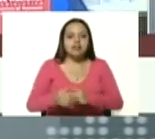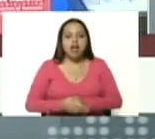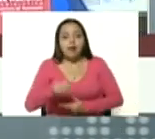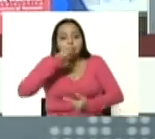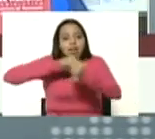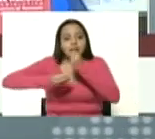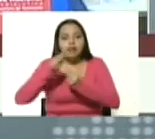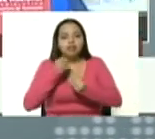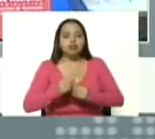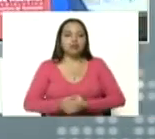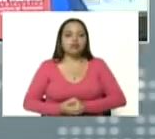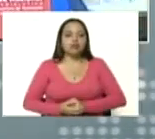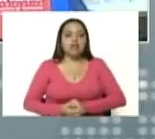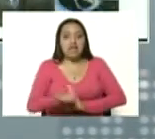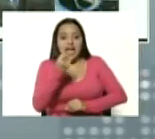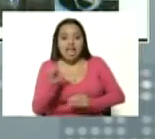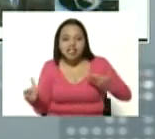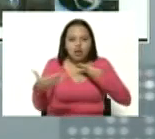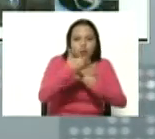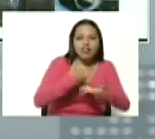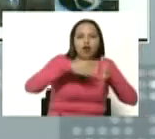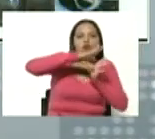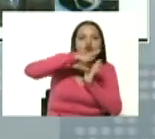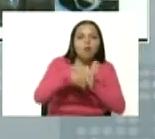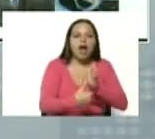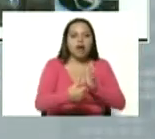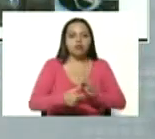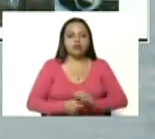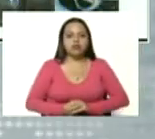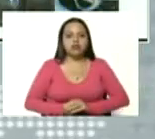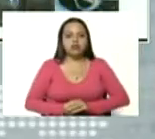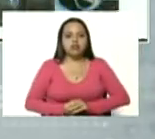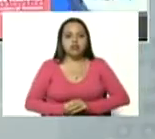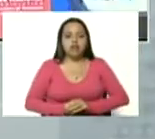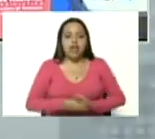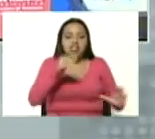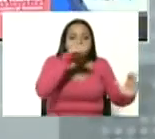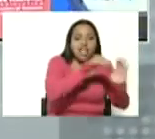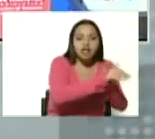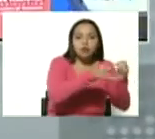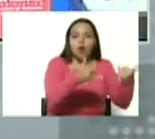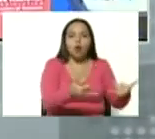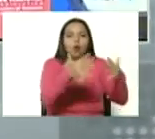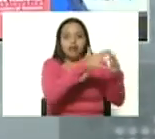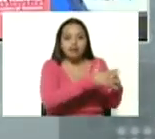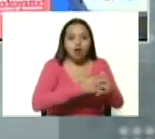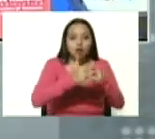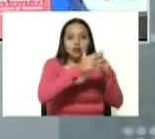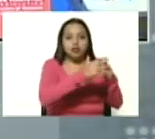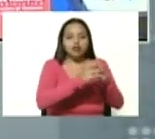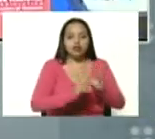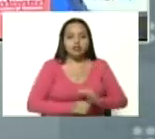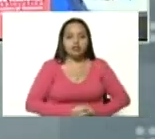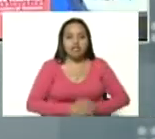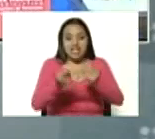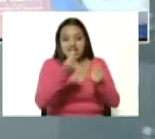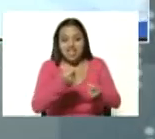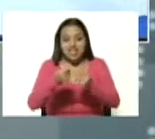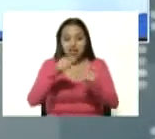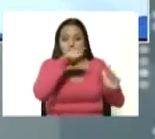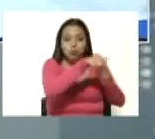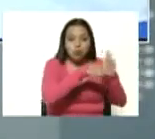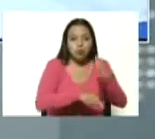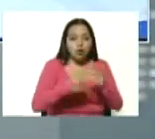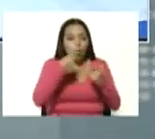alimentos y que ellos han secuestrado y robado en la reserva federal de los estados unidos y en las cuentas en el exterior ustedes vieron la